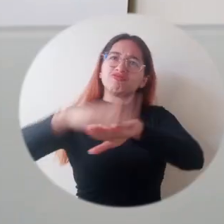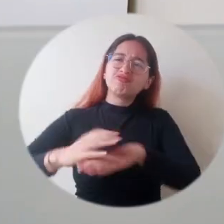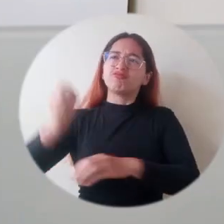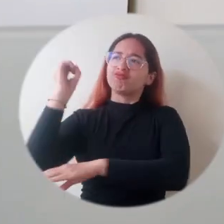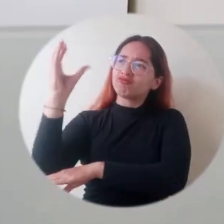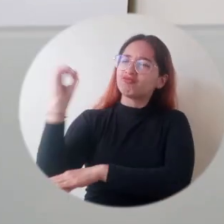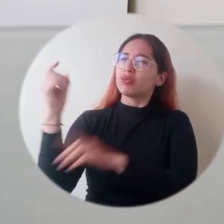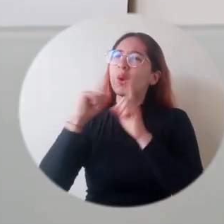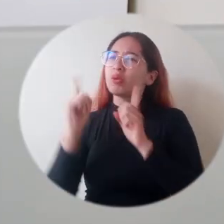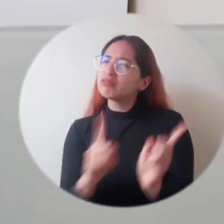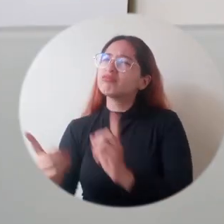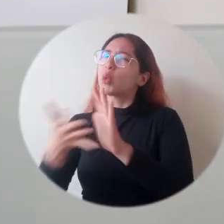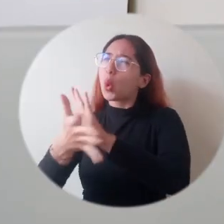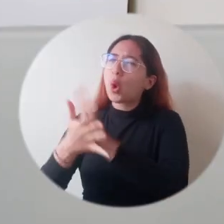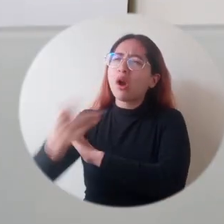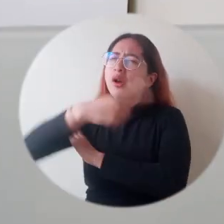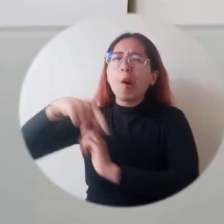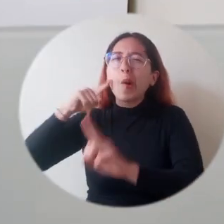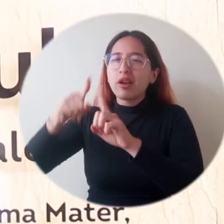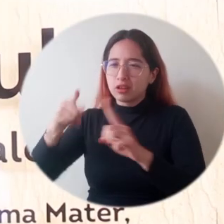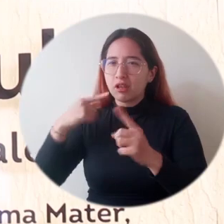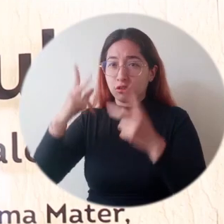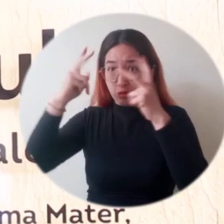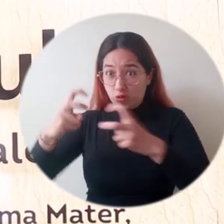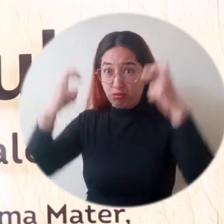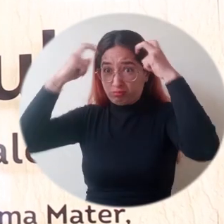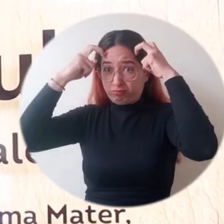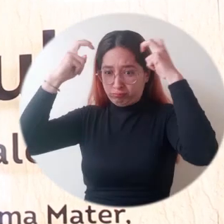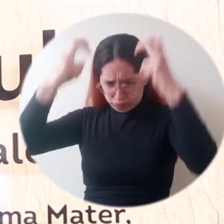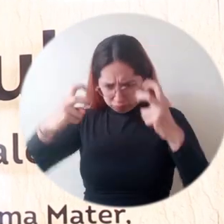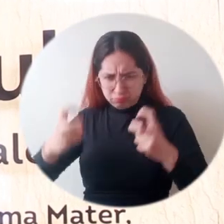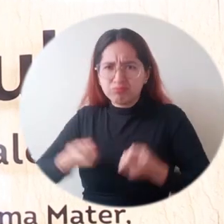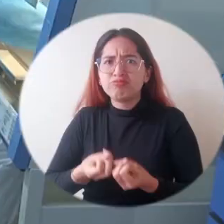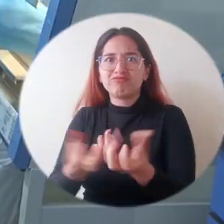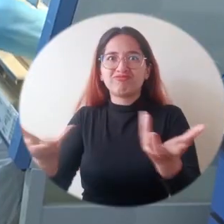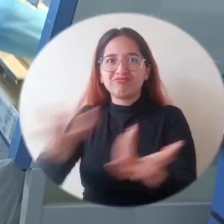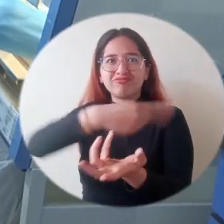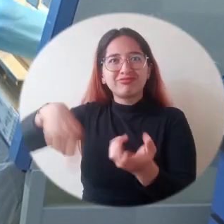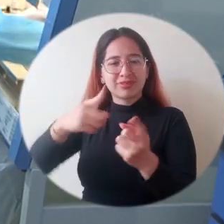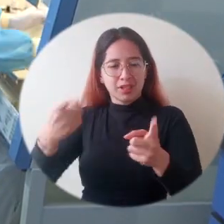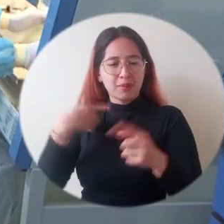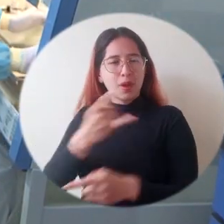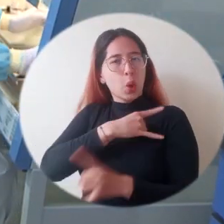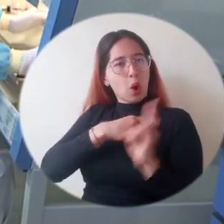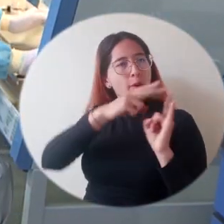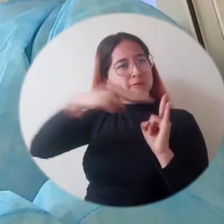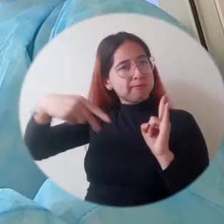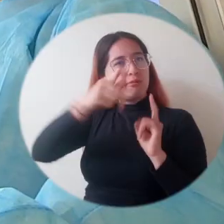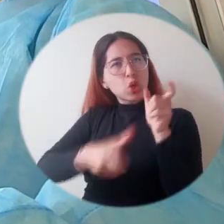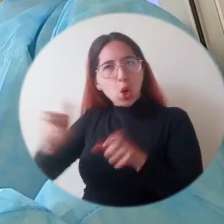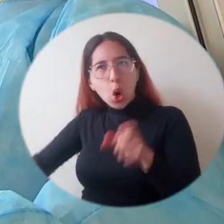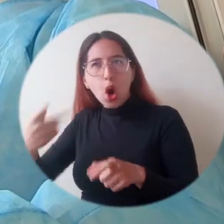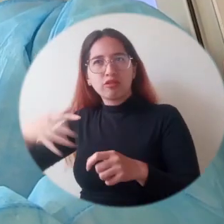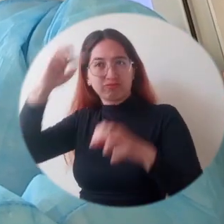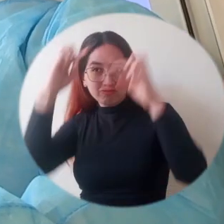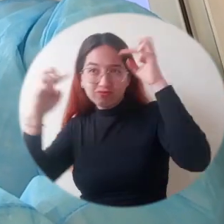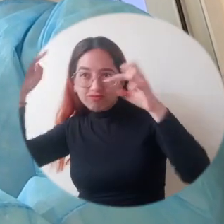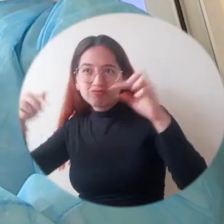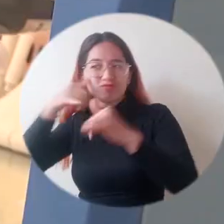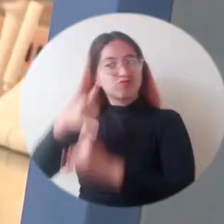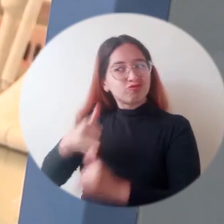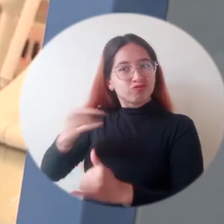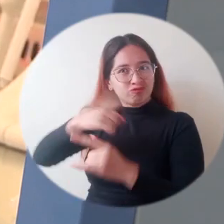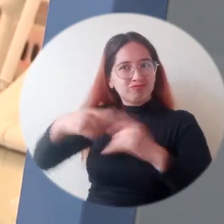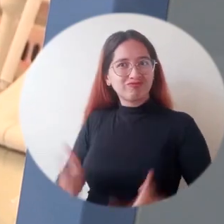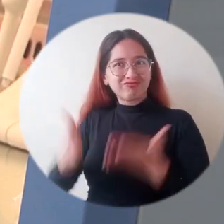actualización con el fin de lograr una efectiva diseminación del conocimiento que nace del arduo trabajo de los investigadores del alma mater para su